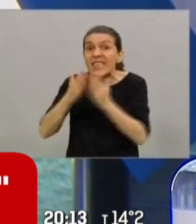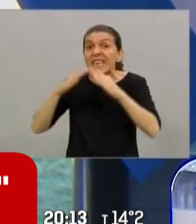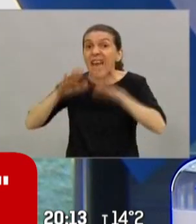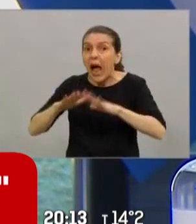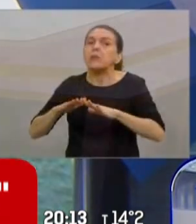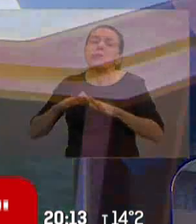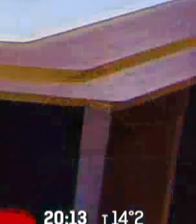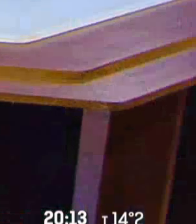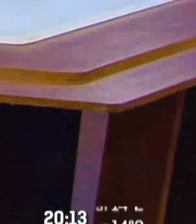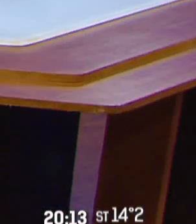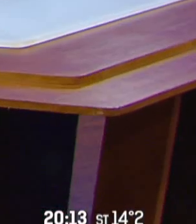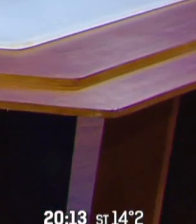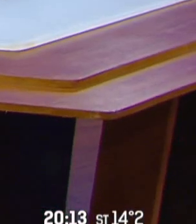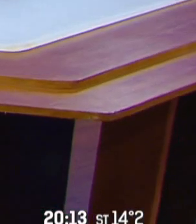más.